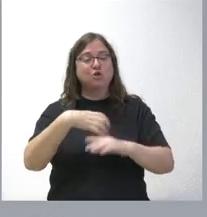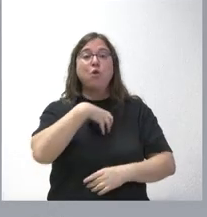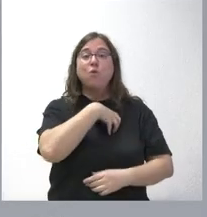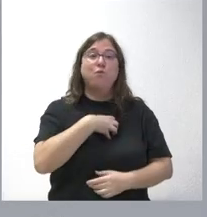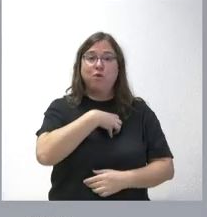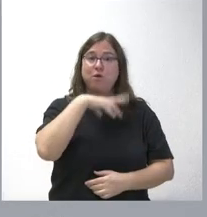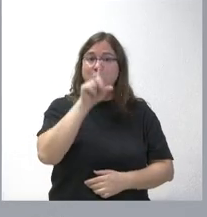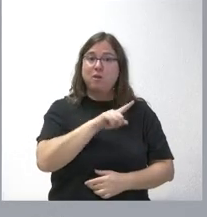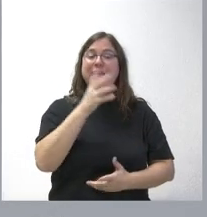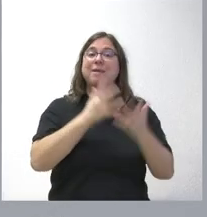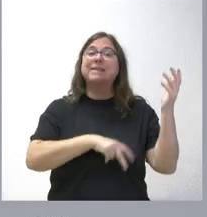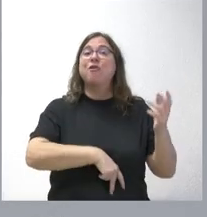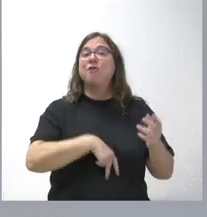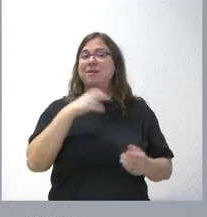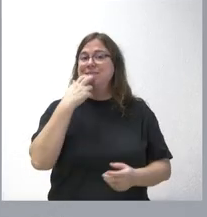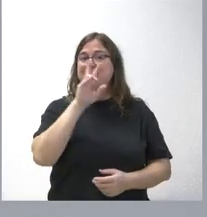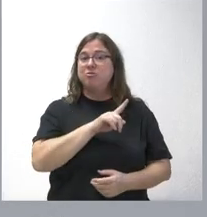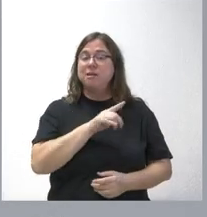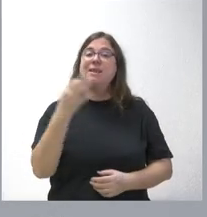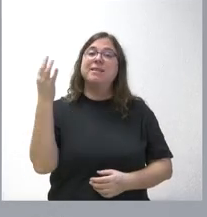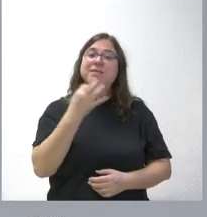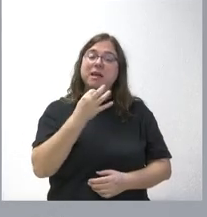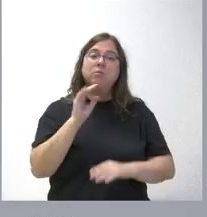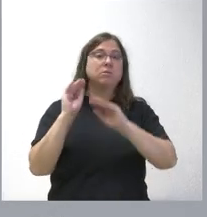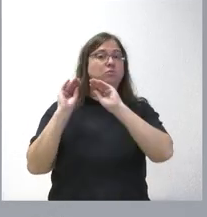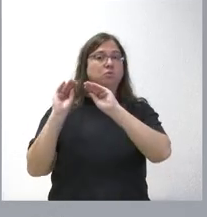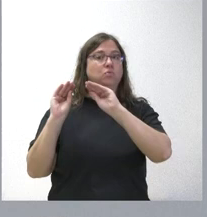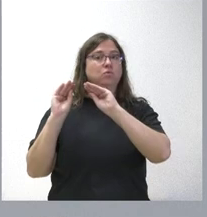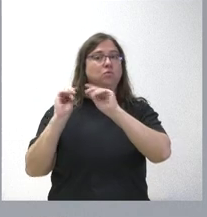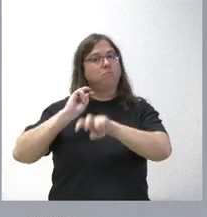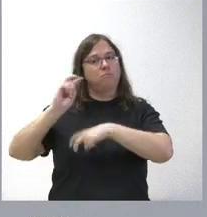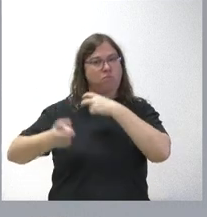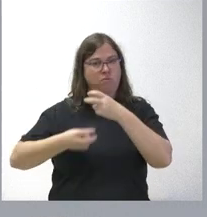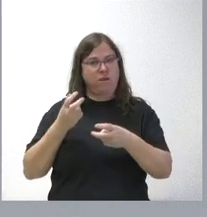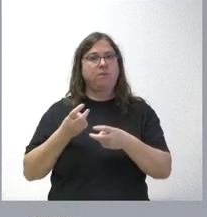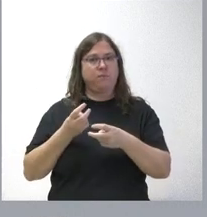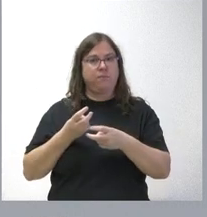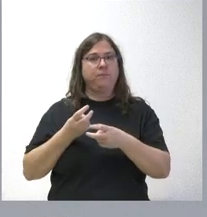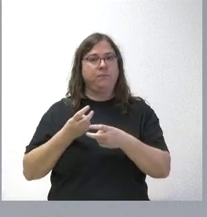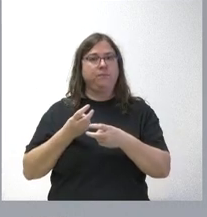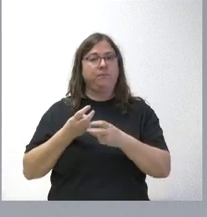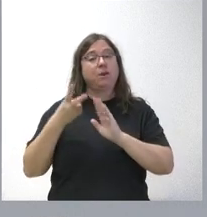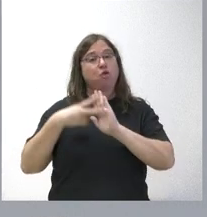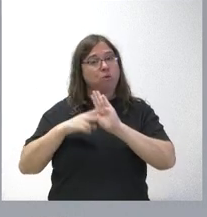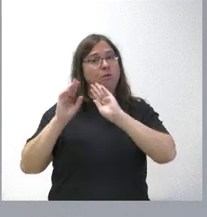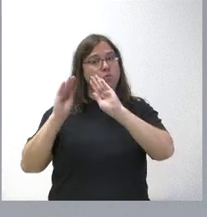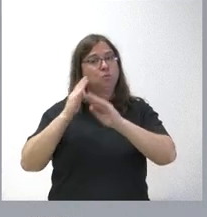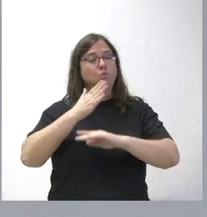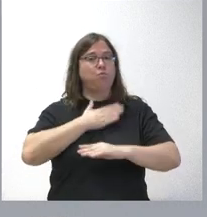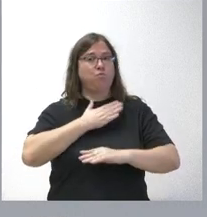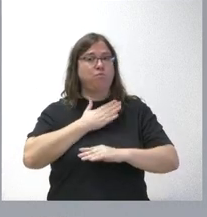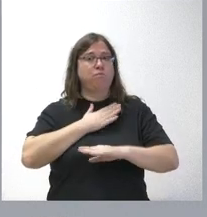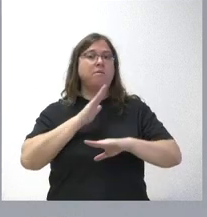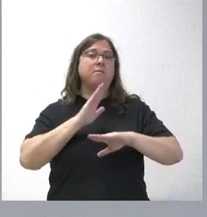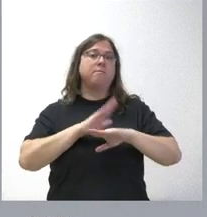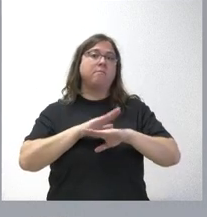Administración General, exigirá, en su caso, la correspondiente modificación normativa para amparar esta